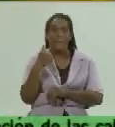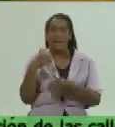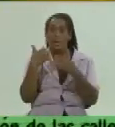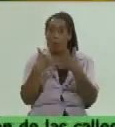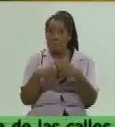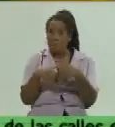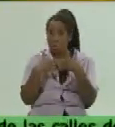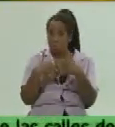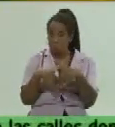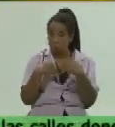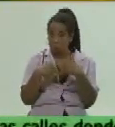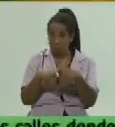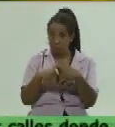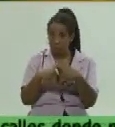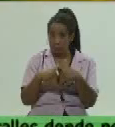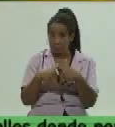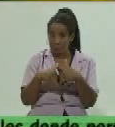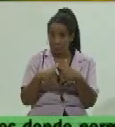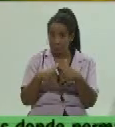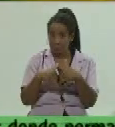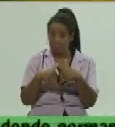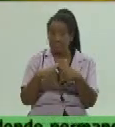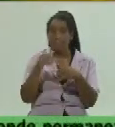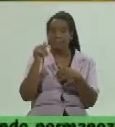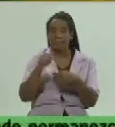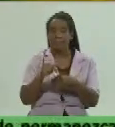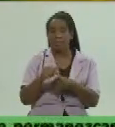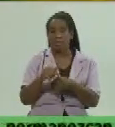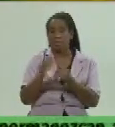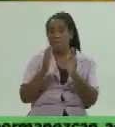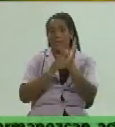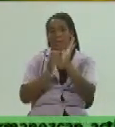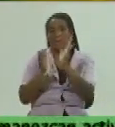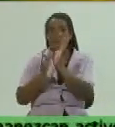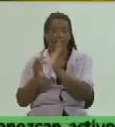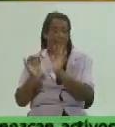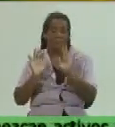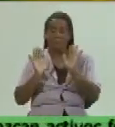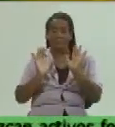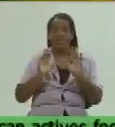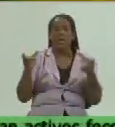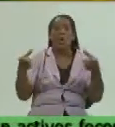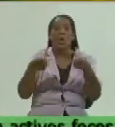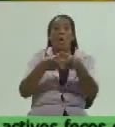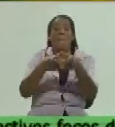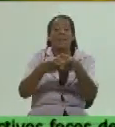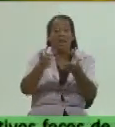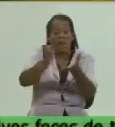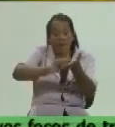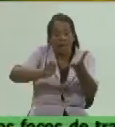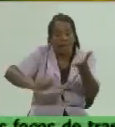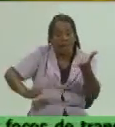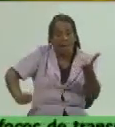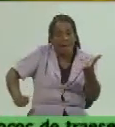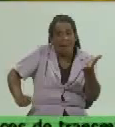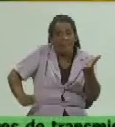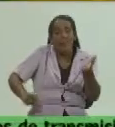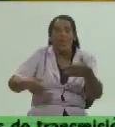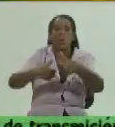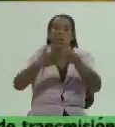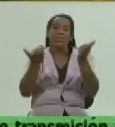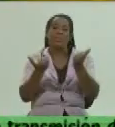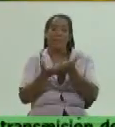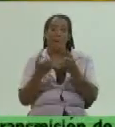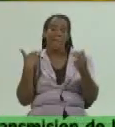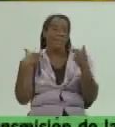tengamos porque son deficitarios en esos meses y eso es una decisión de ese comité de contratación de ese consejo de la administración para en algún